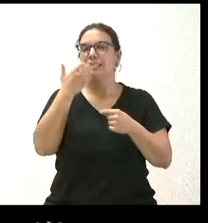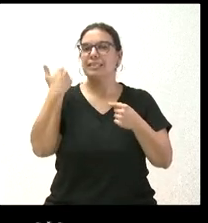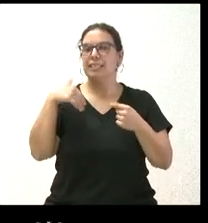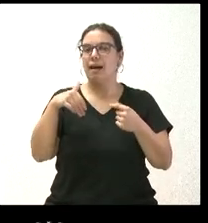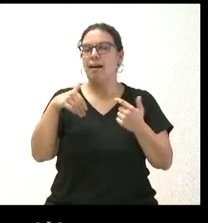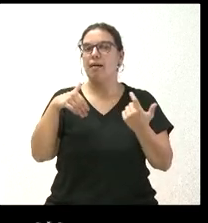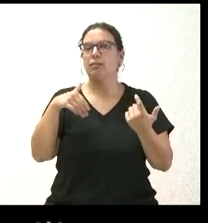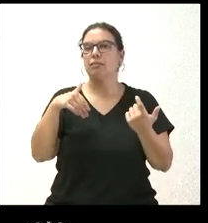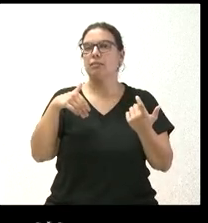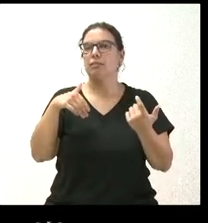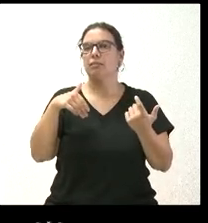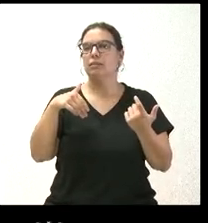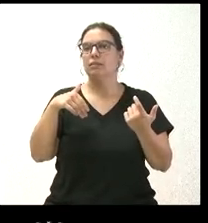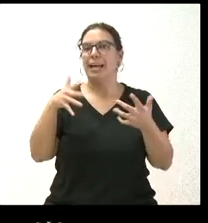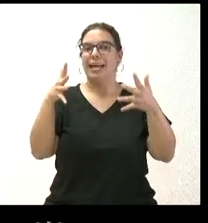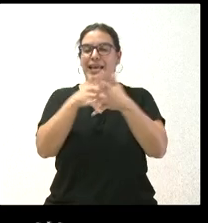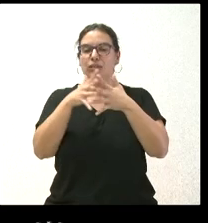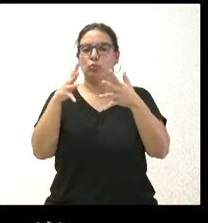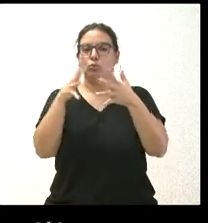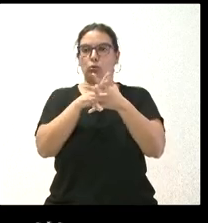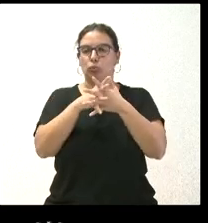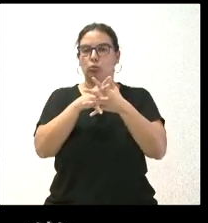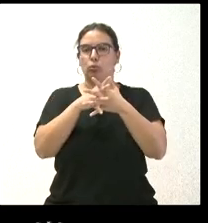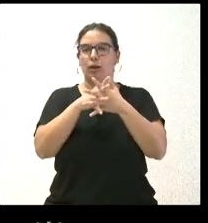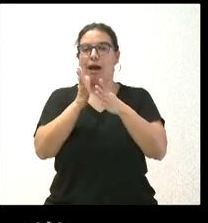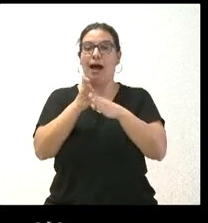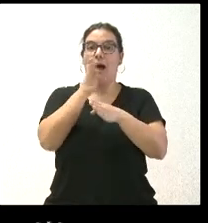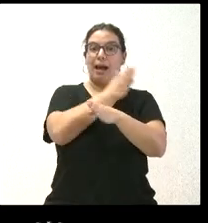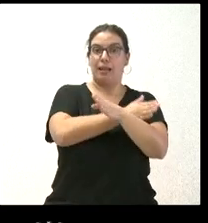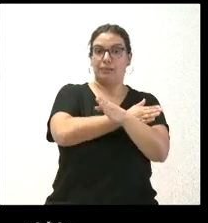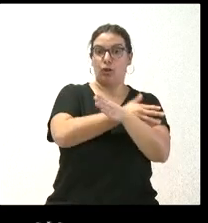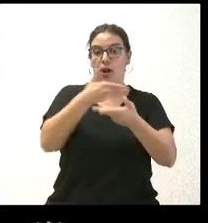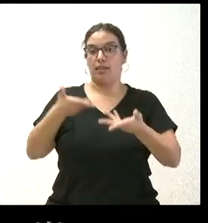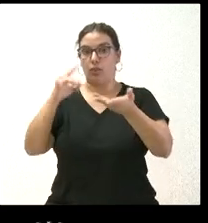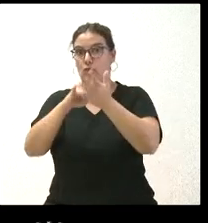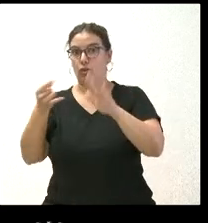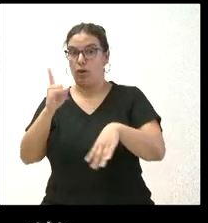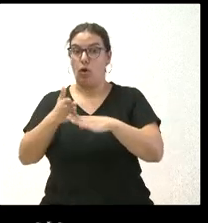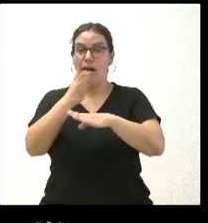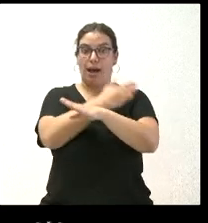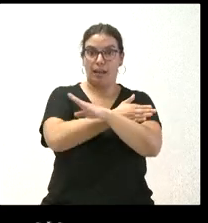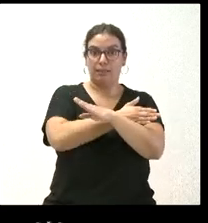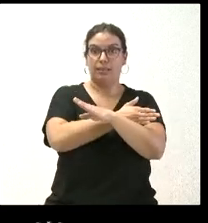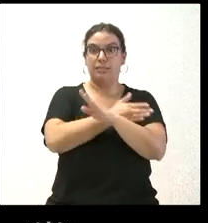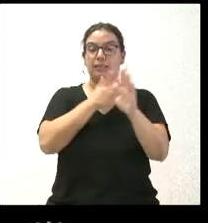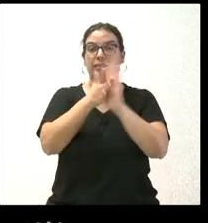digamos, la infraestructura anterior a esta asistencia tecnológica que debería ser la llegada misma de Internet a los centros